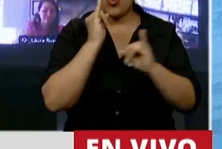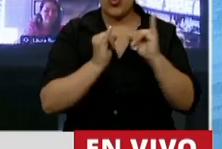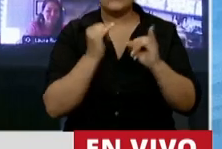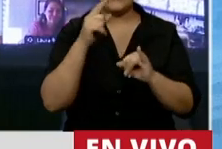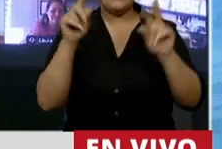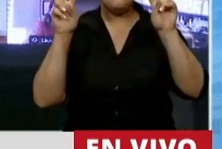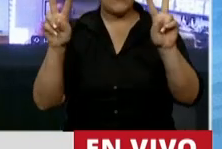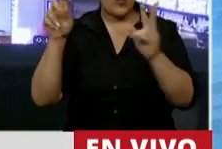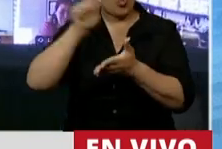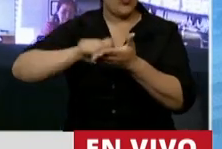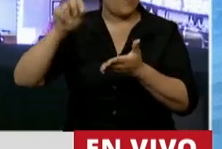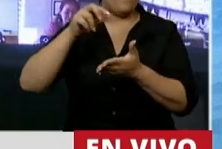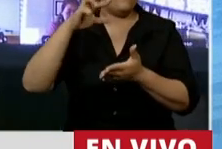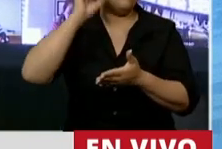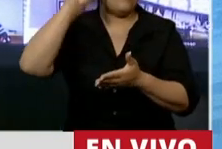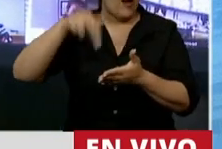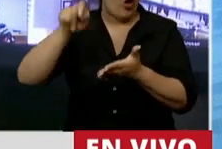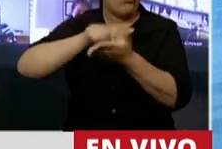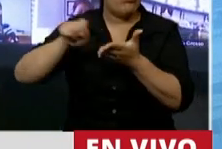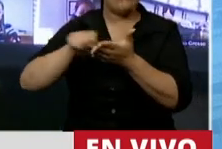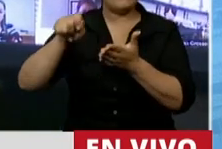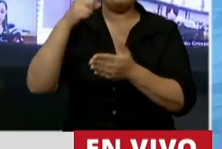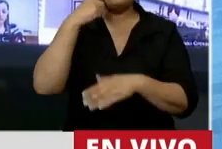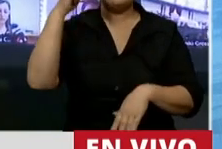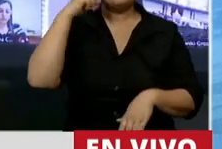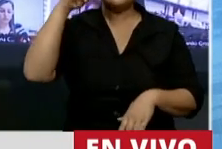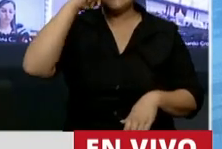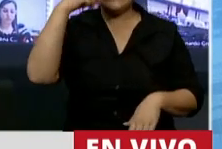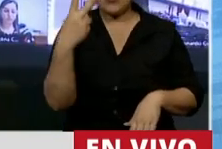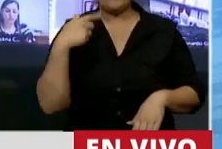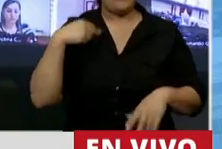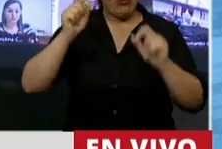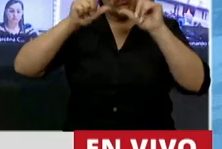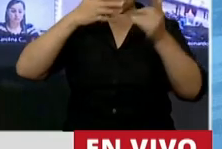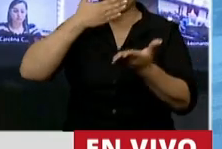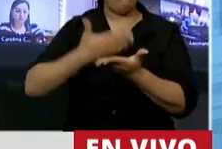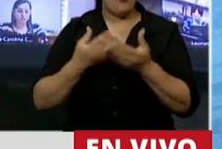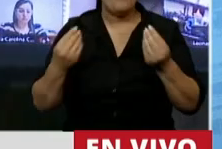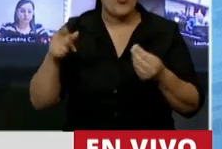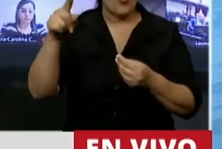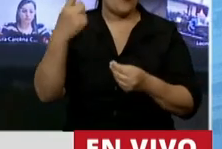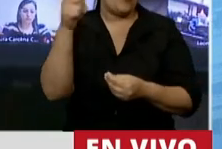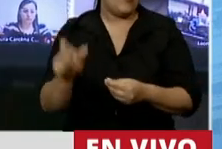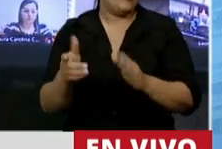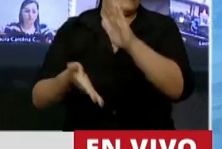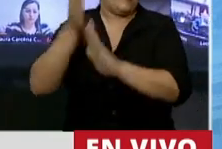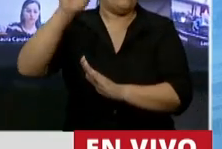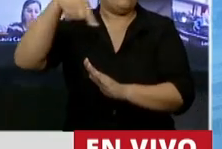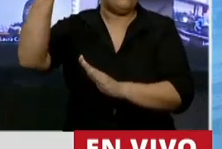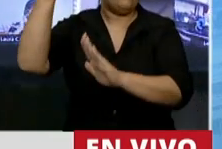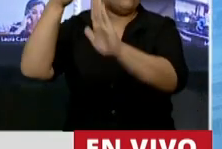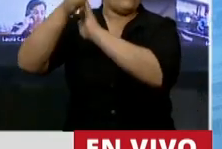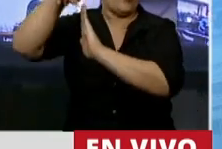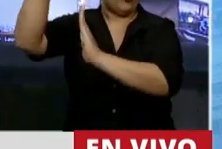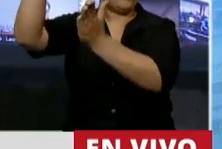Perón escribe una carta en el año 1972. A mí me llama siempre la atención porque es la carta de un exiliado, es la carta de un